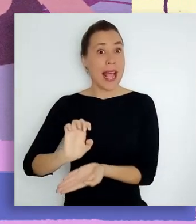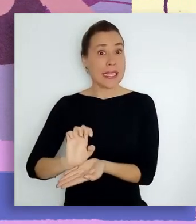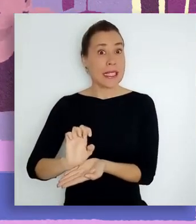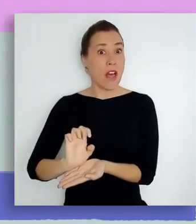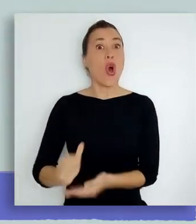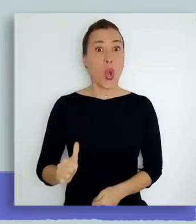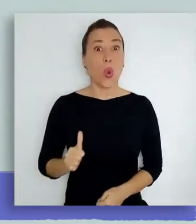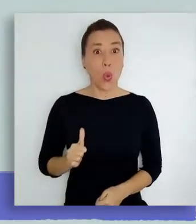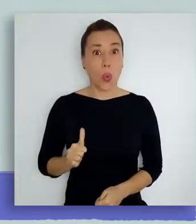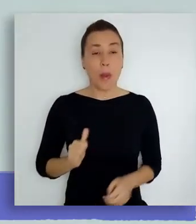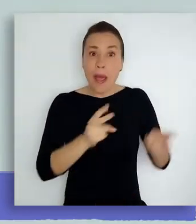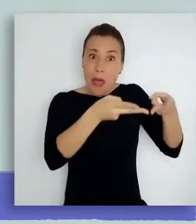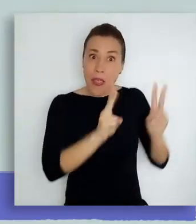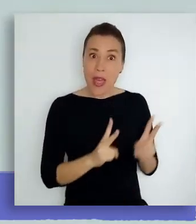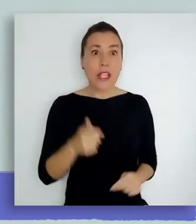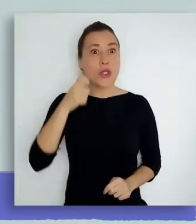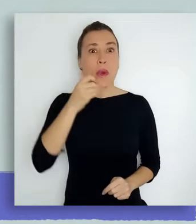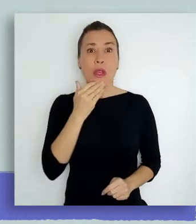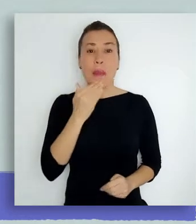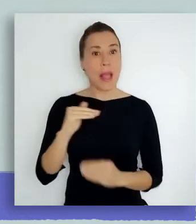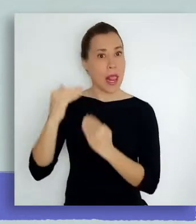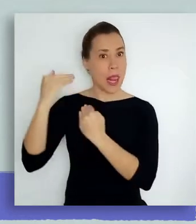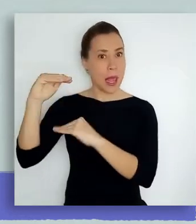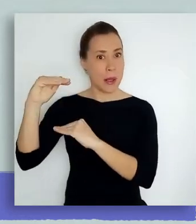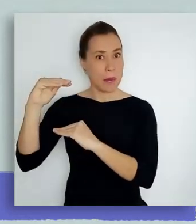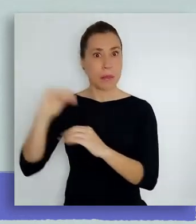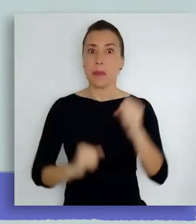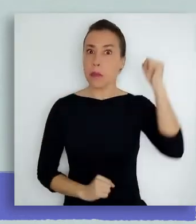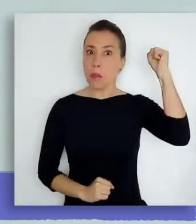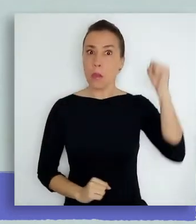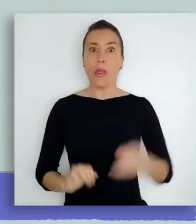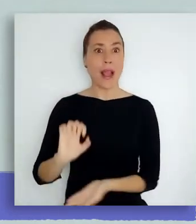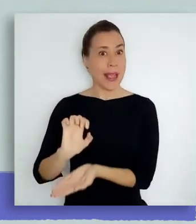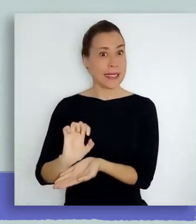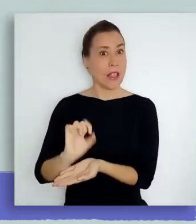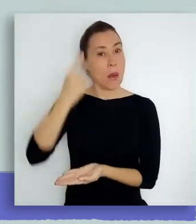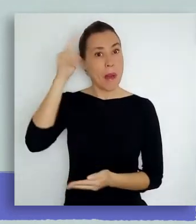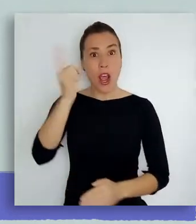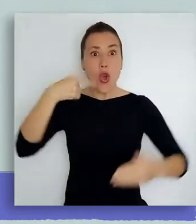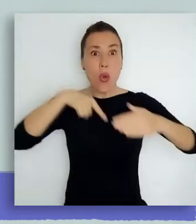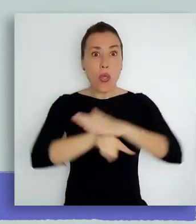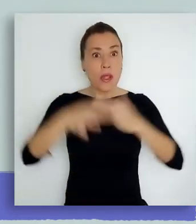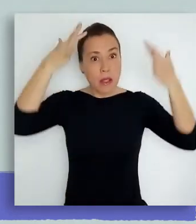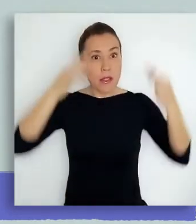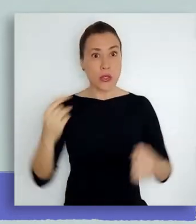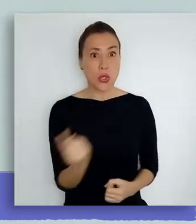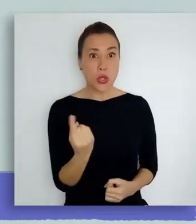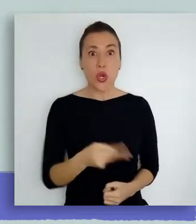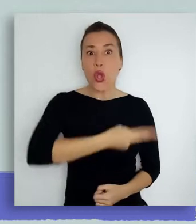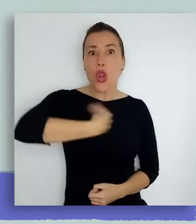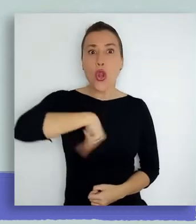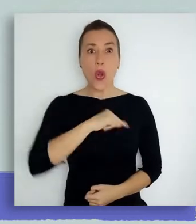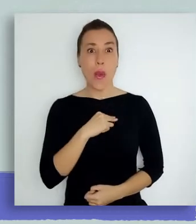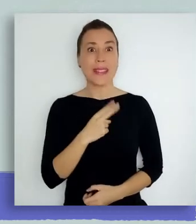cumplan. Los derechos humanos también le ponen límites al poder del Estado para que no intervenga arbitrariamente en